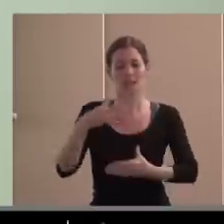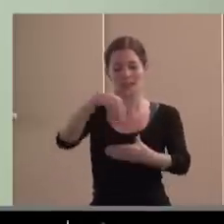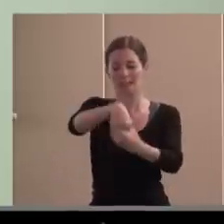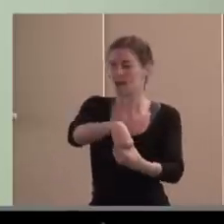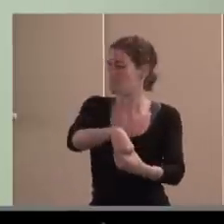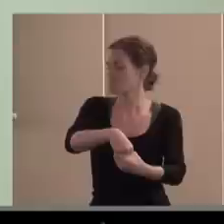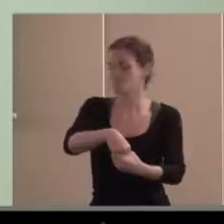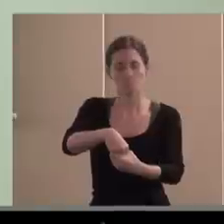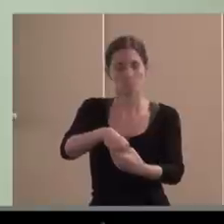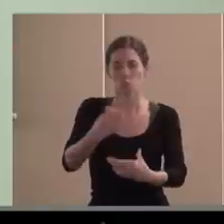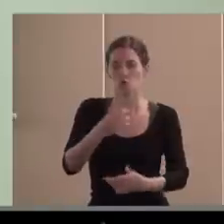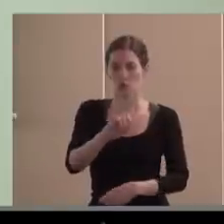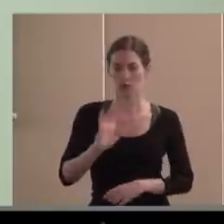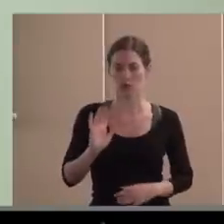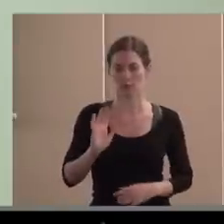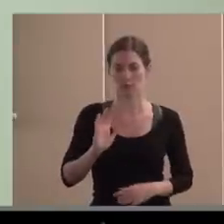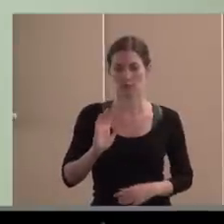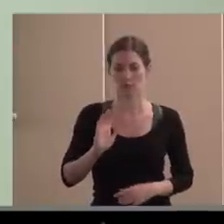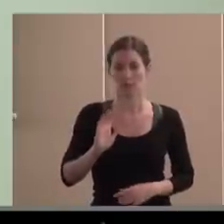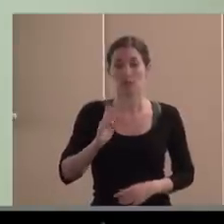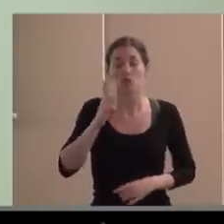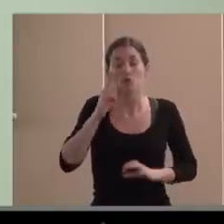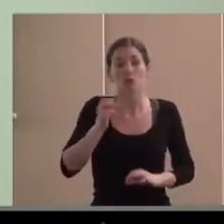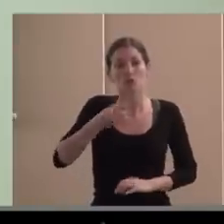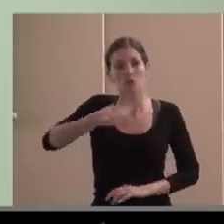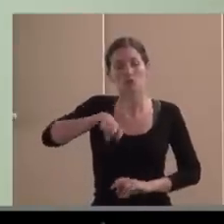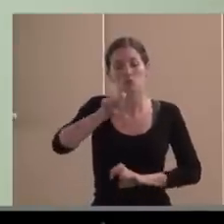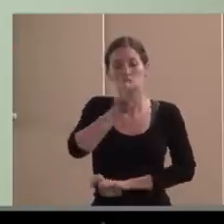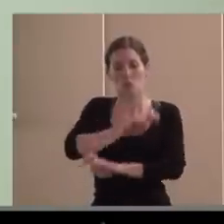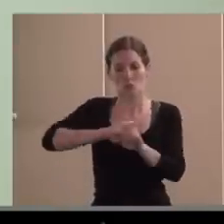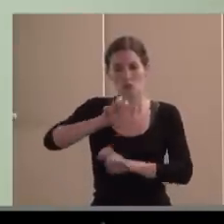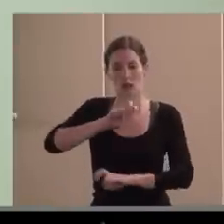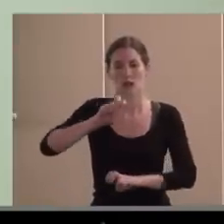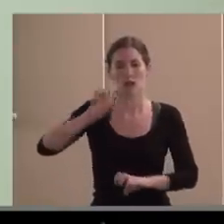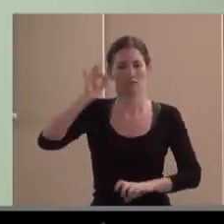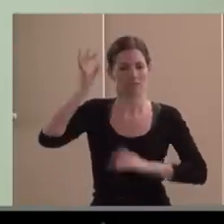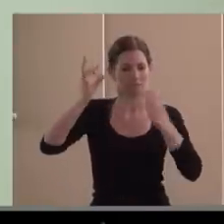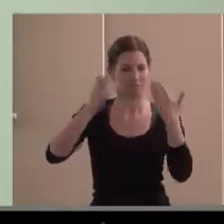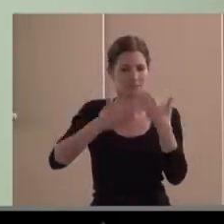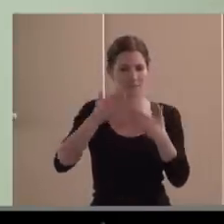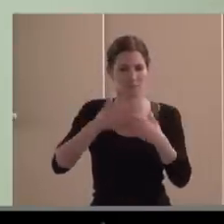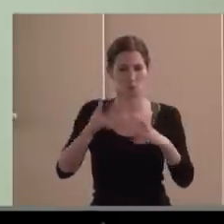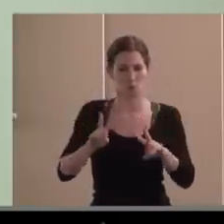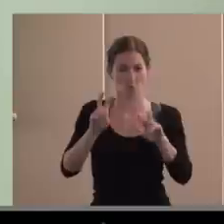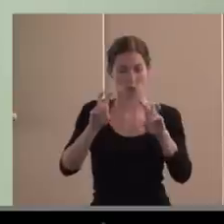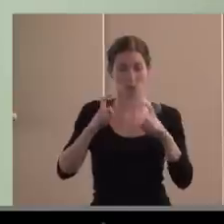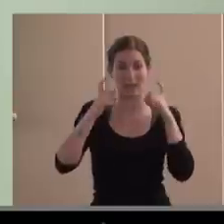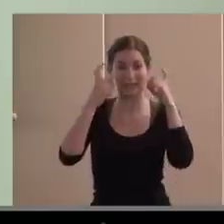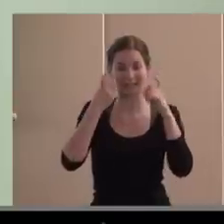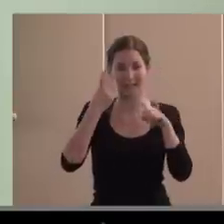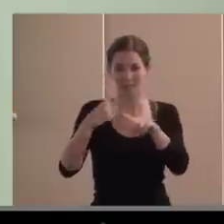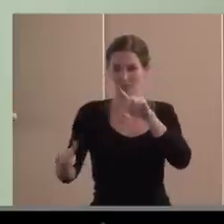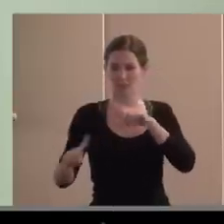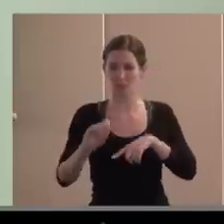mundo económico. Creo que tenemos que buscar ser innovadores también y conectar, por ejemplo, no ir a la repetición, no ir a